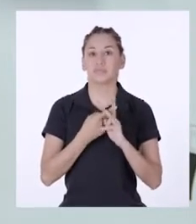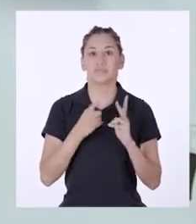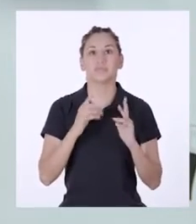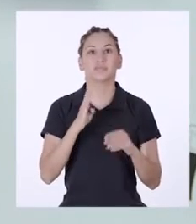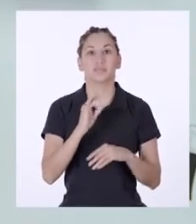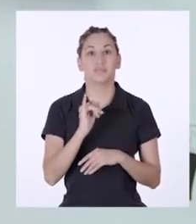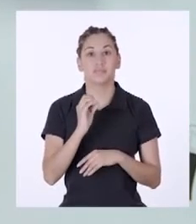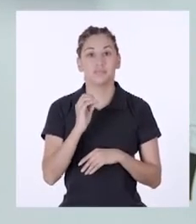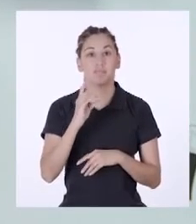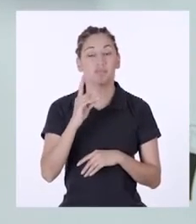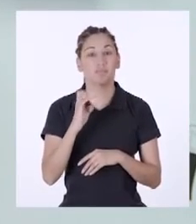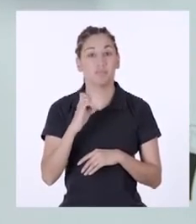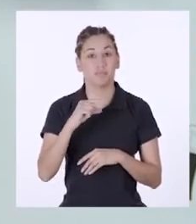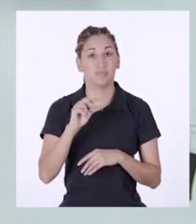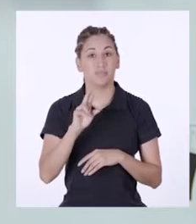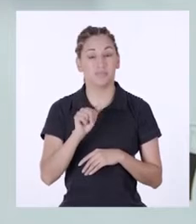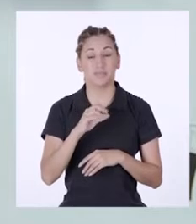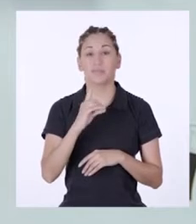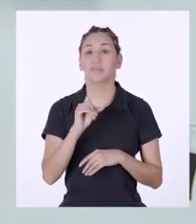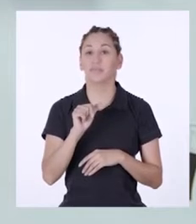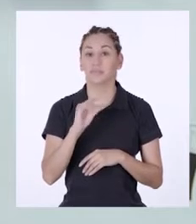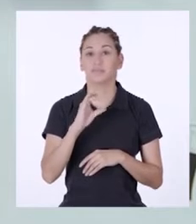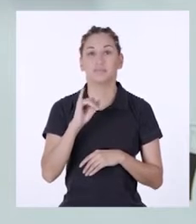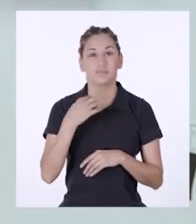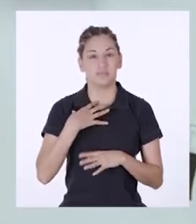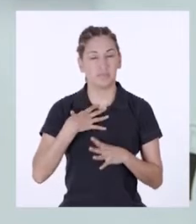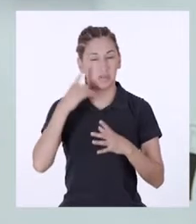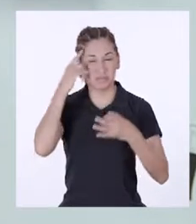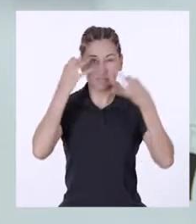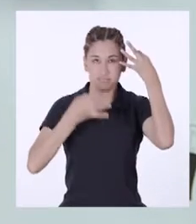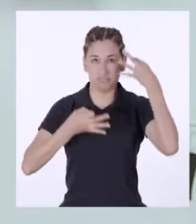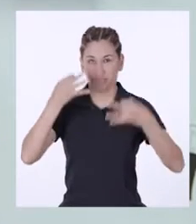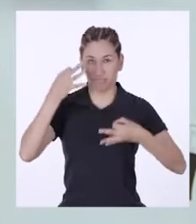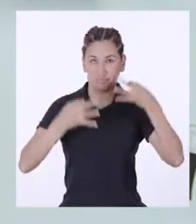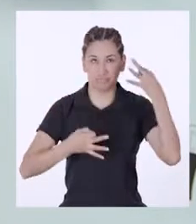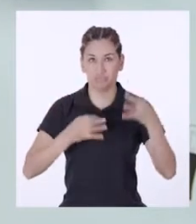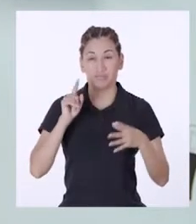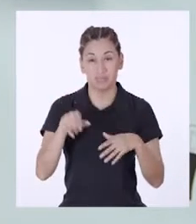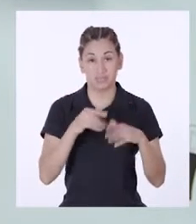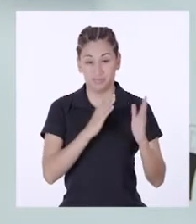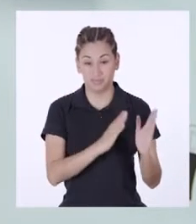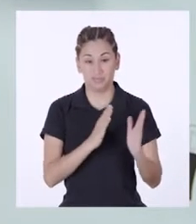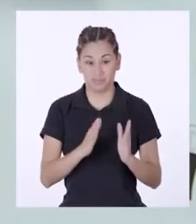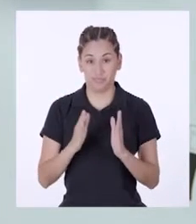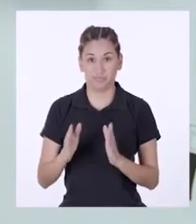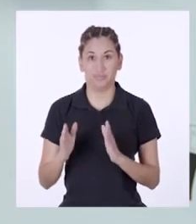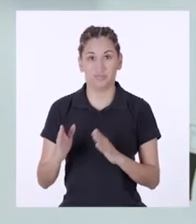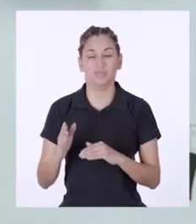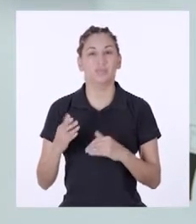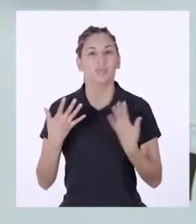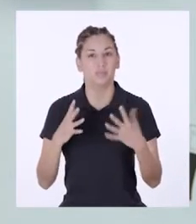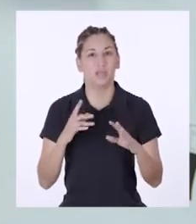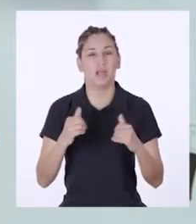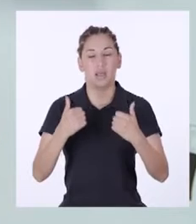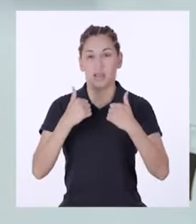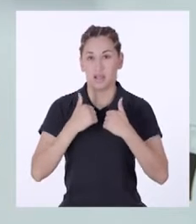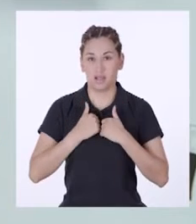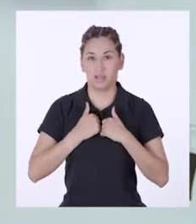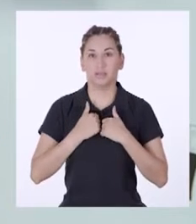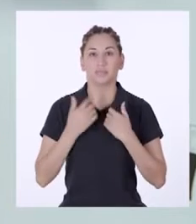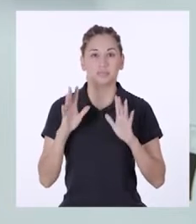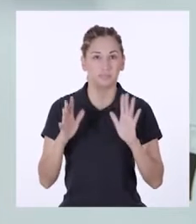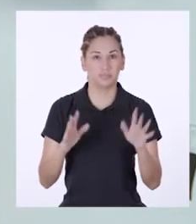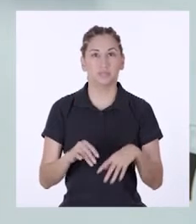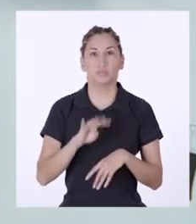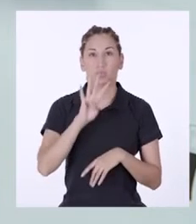de biodegradación. Mis cálculos indican que los residuos orgánicos deben reposar aún